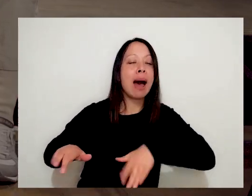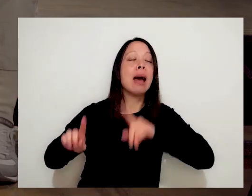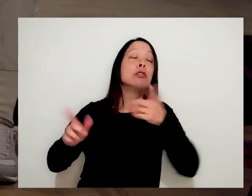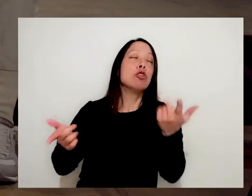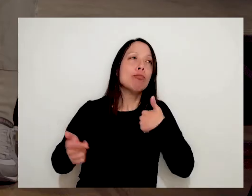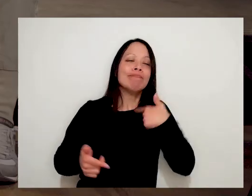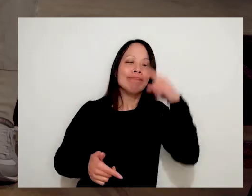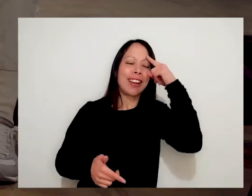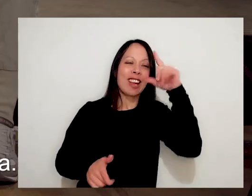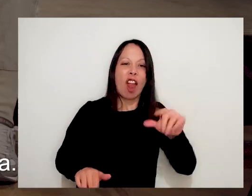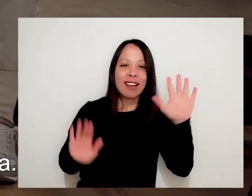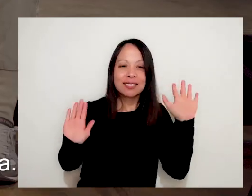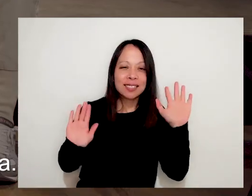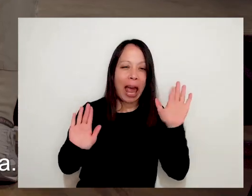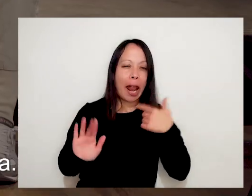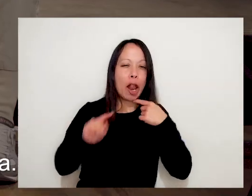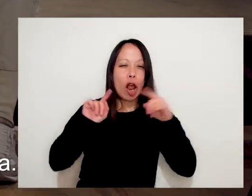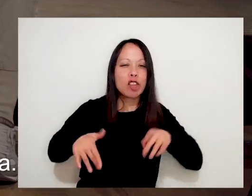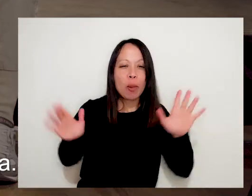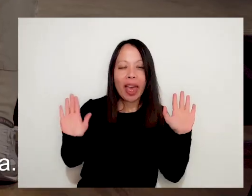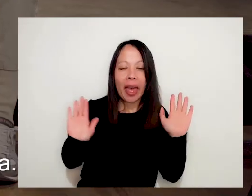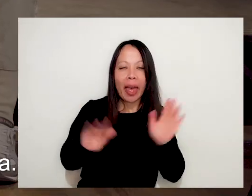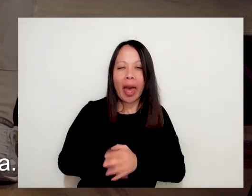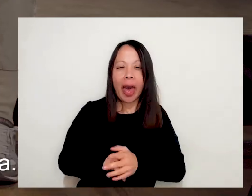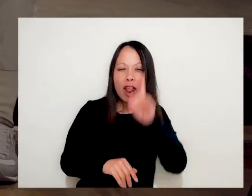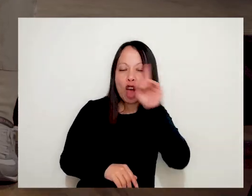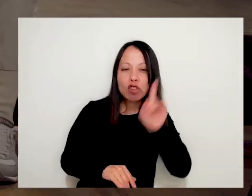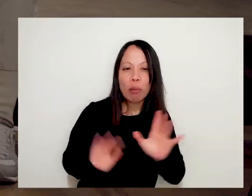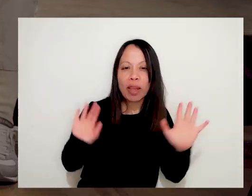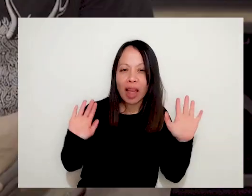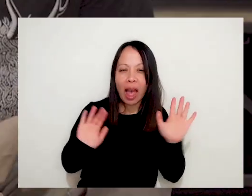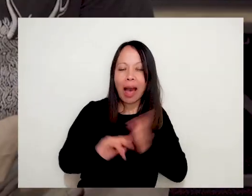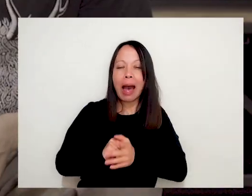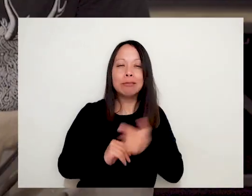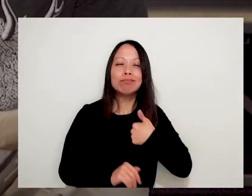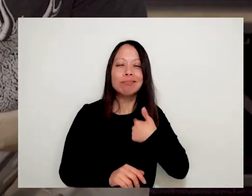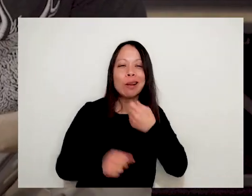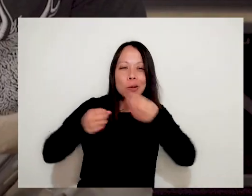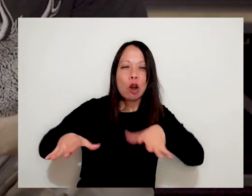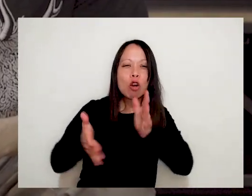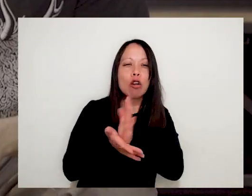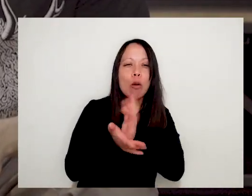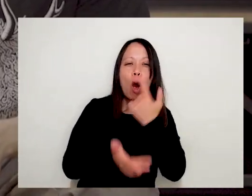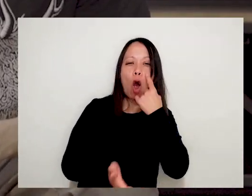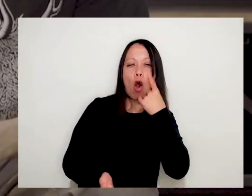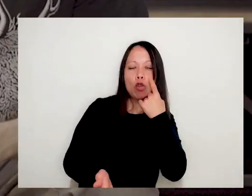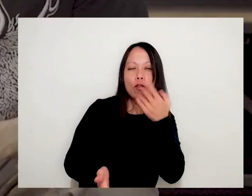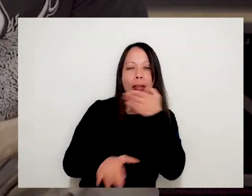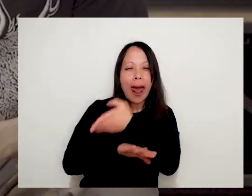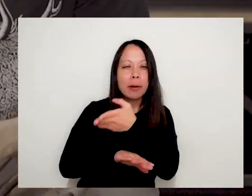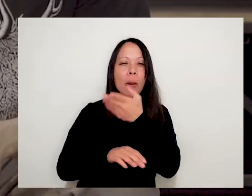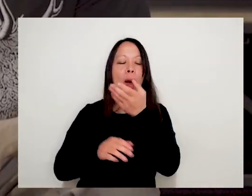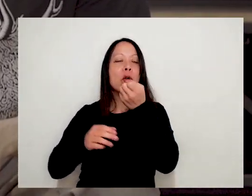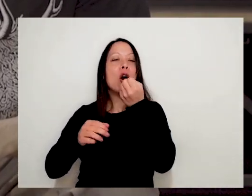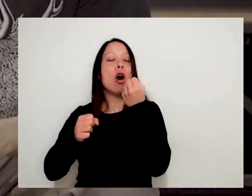Pero bueno, siempre desde la ignorancia. Pero siempre lo que más me hacía como resonaba. Y bueno, en principio conocer eso. Como que íbamos a